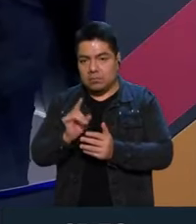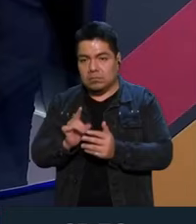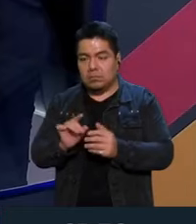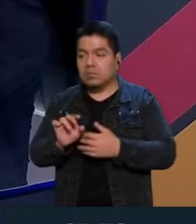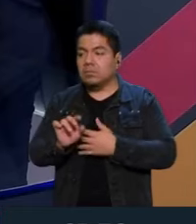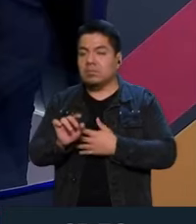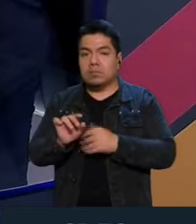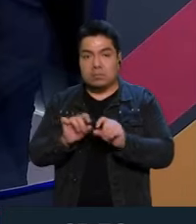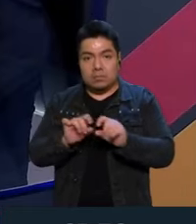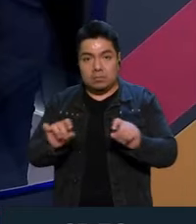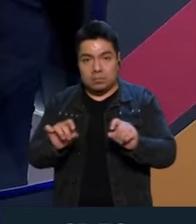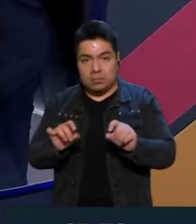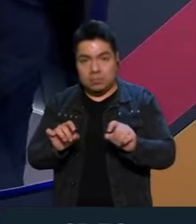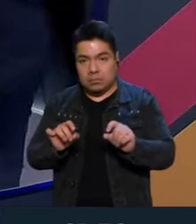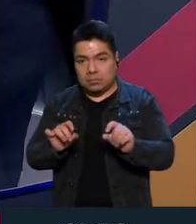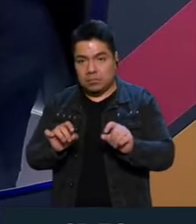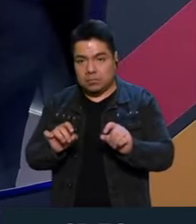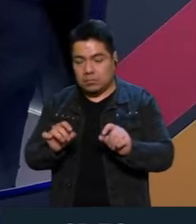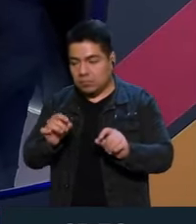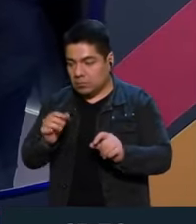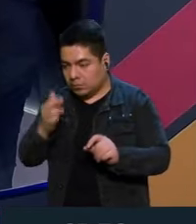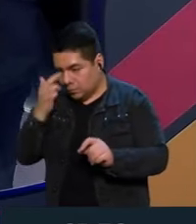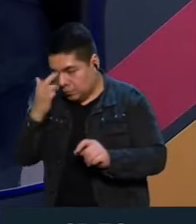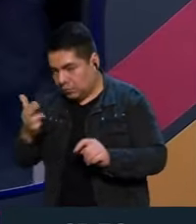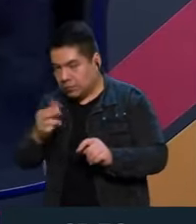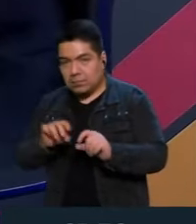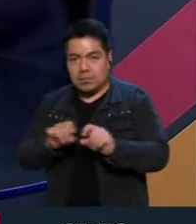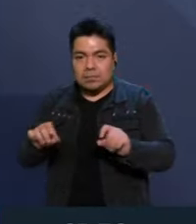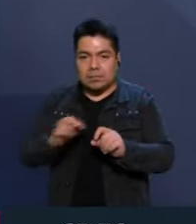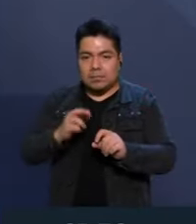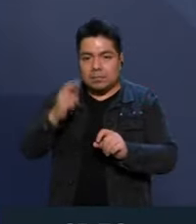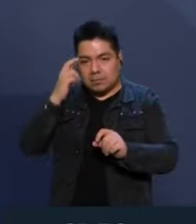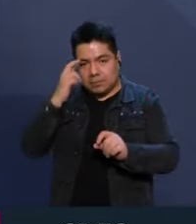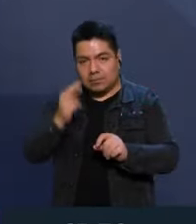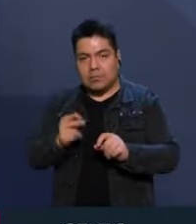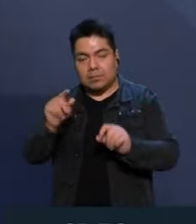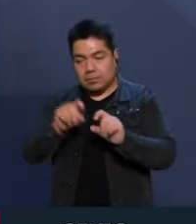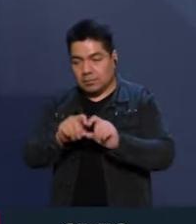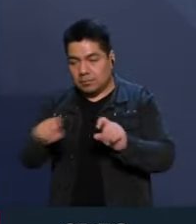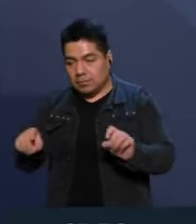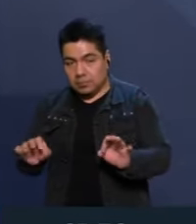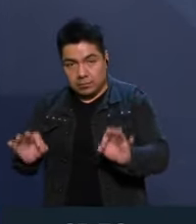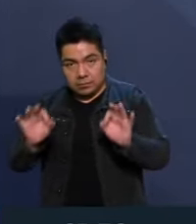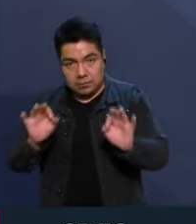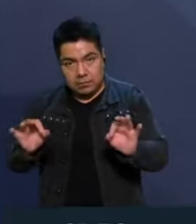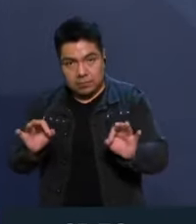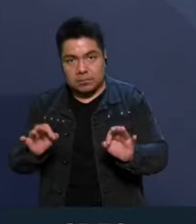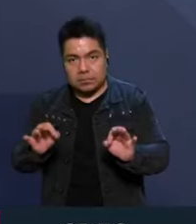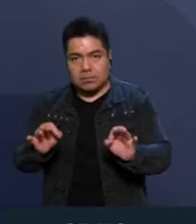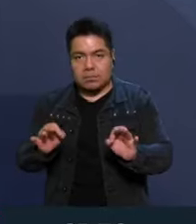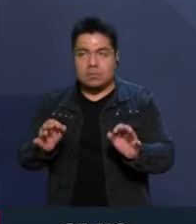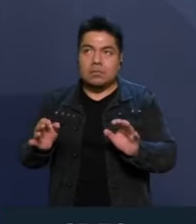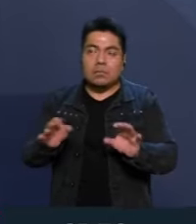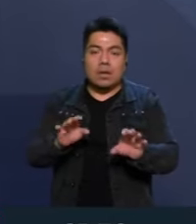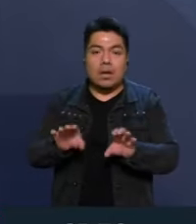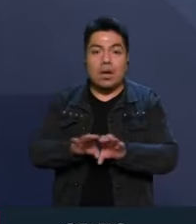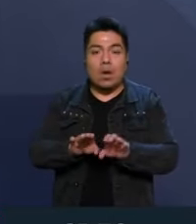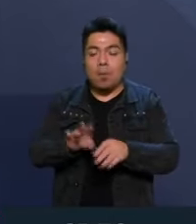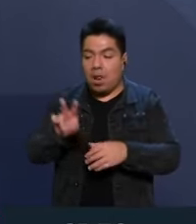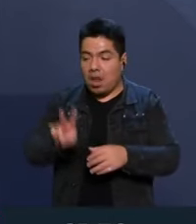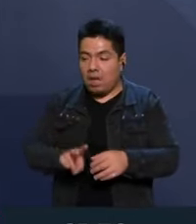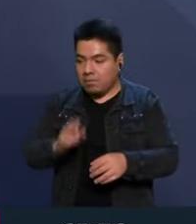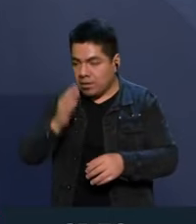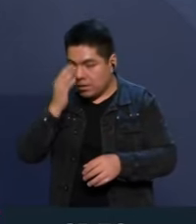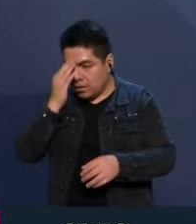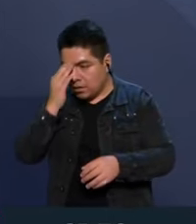¿Tienes presente esa frase? Es que no la tengo yo presente, no la recuerdo. Pero es algo como que desconocer la verdad